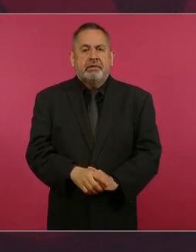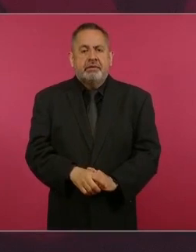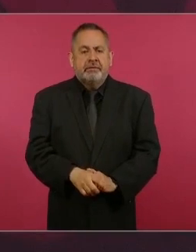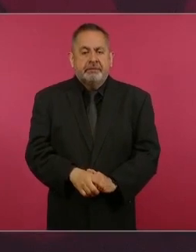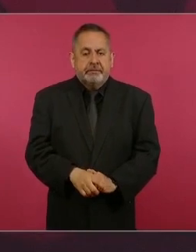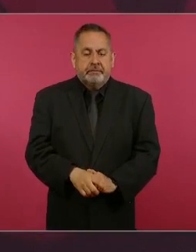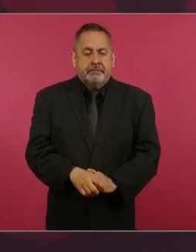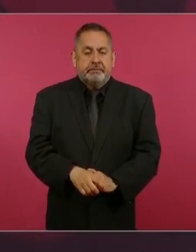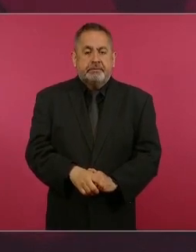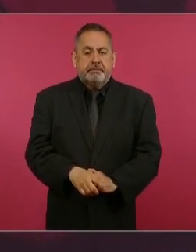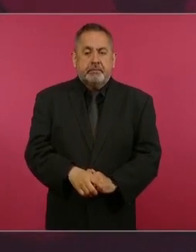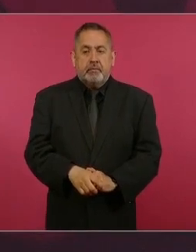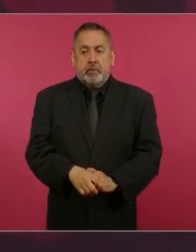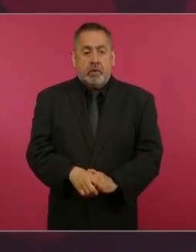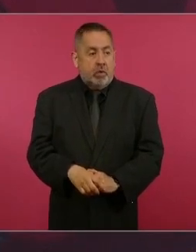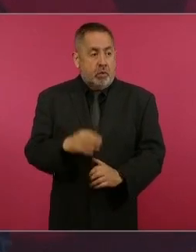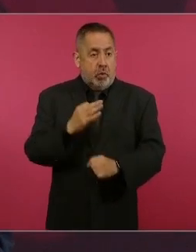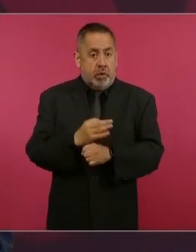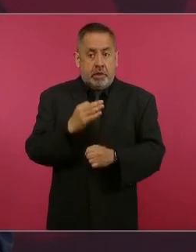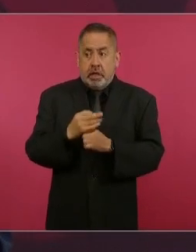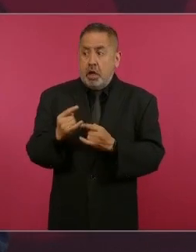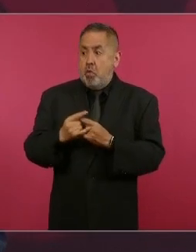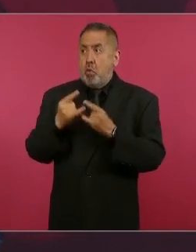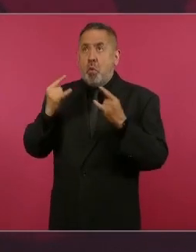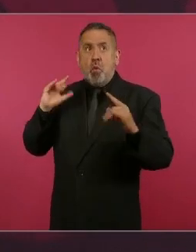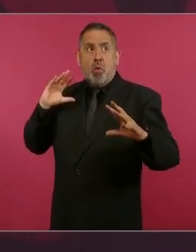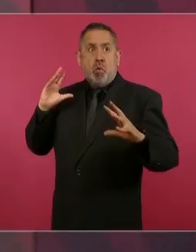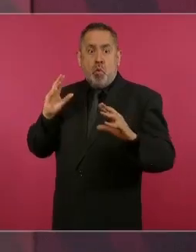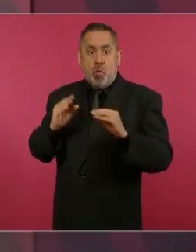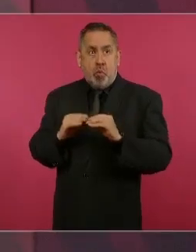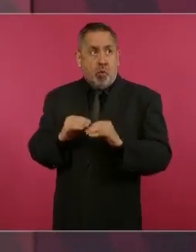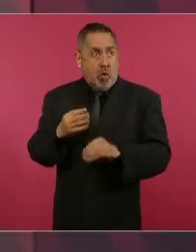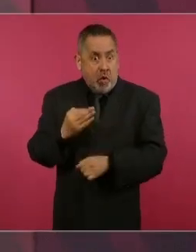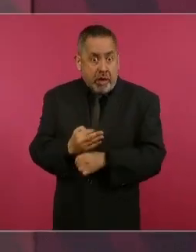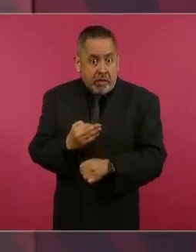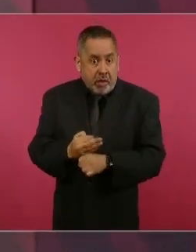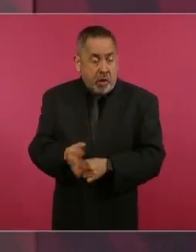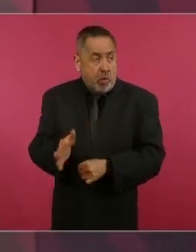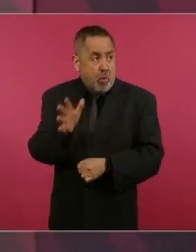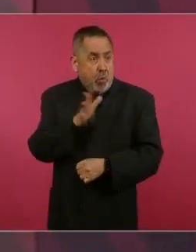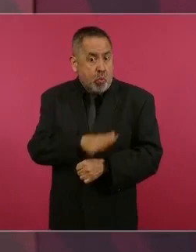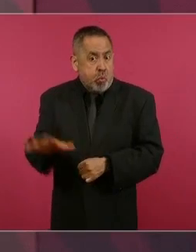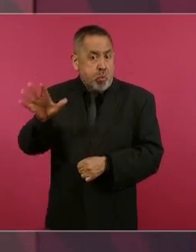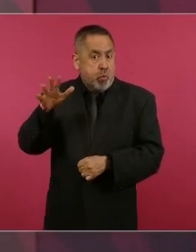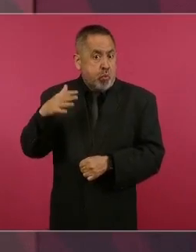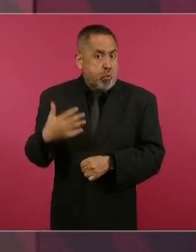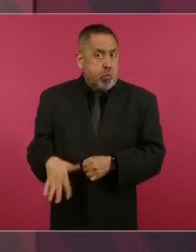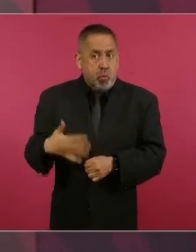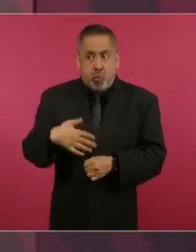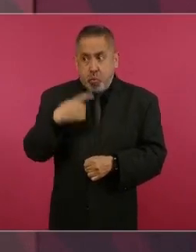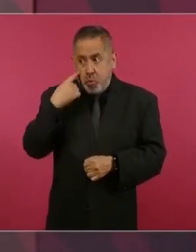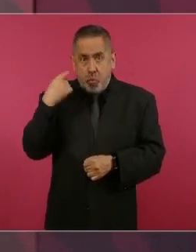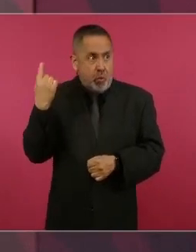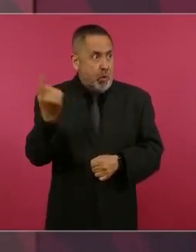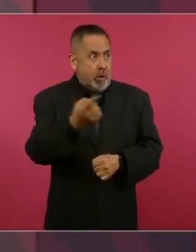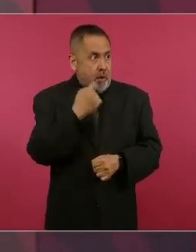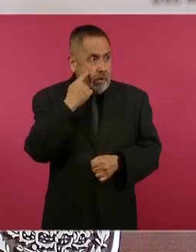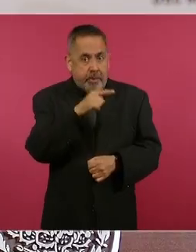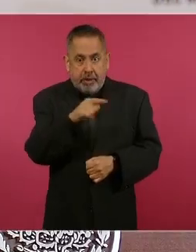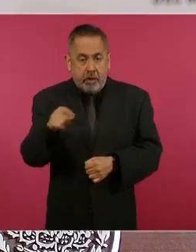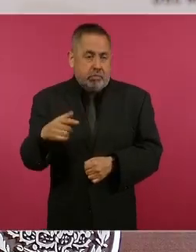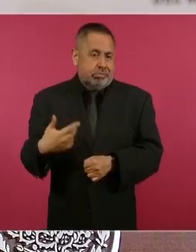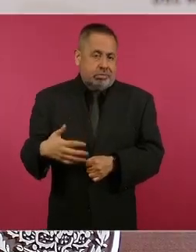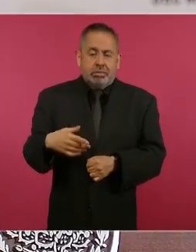Estamos viviendo un momento estelar en la historia de nuestro país, por eso, porque hay un cambio de